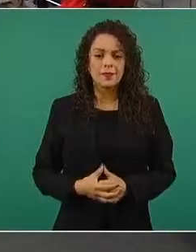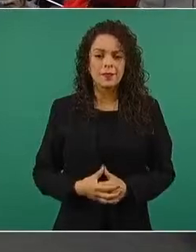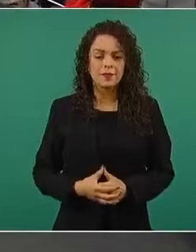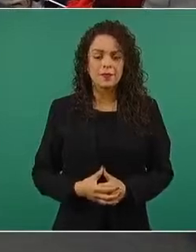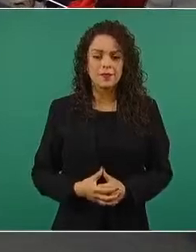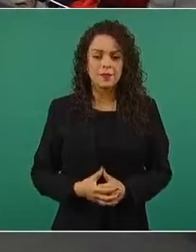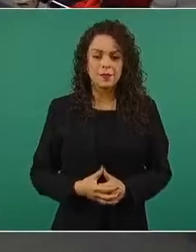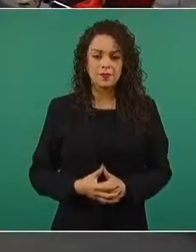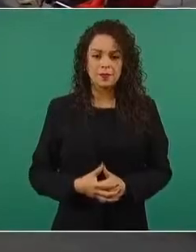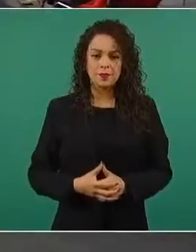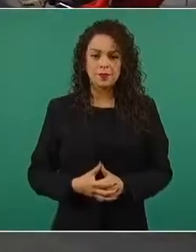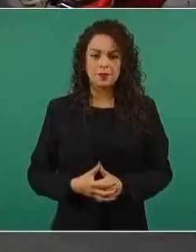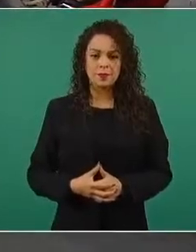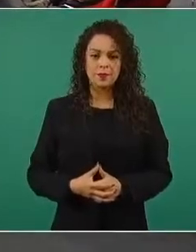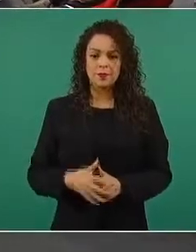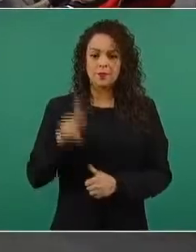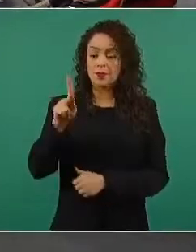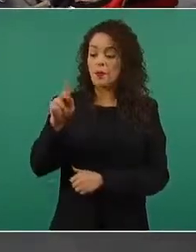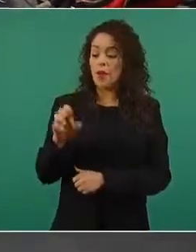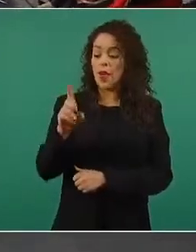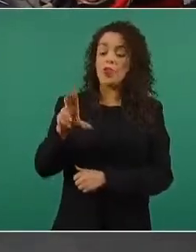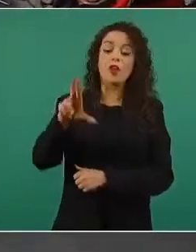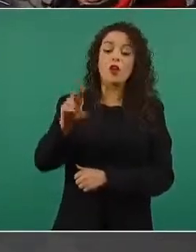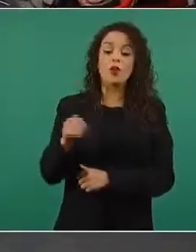¡Pedro!